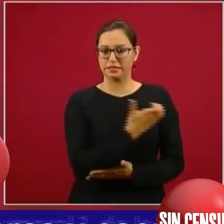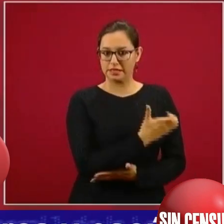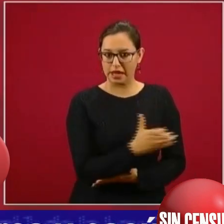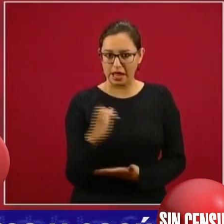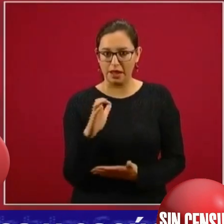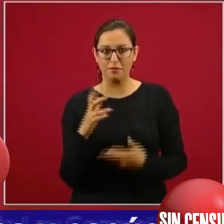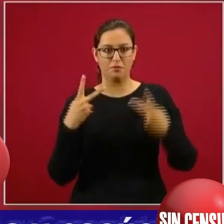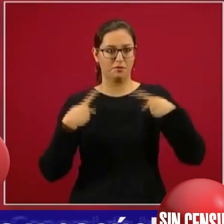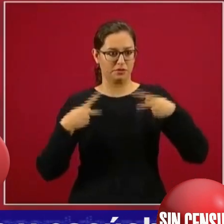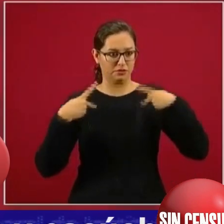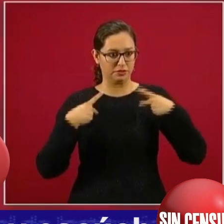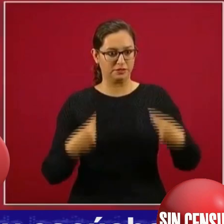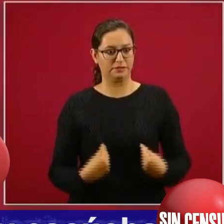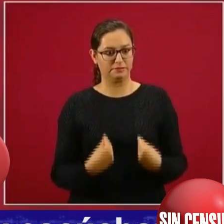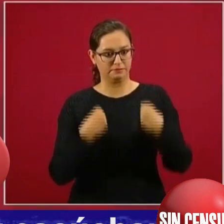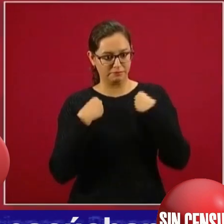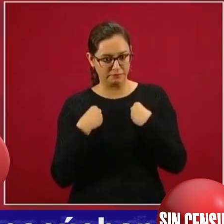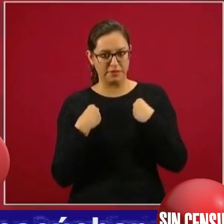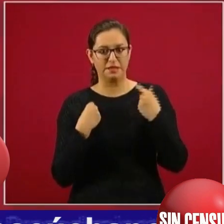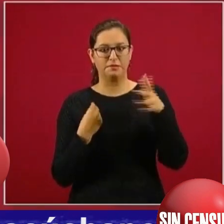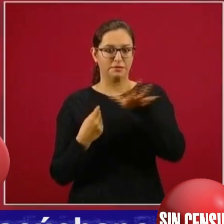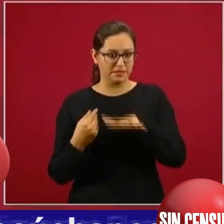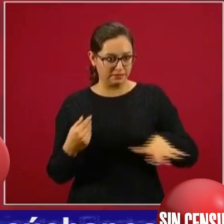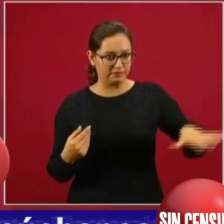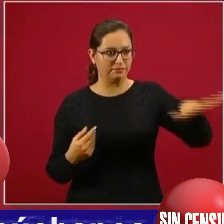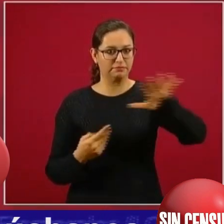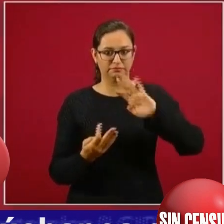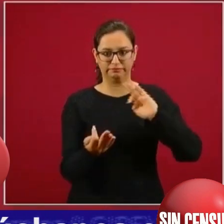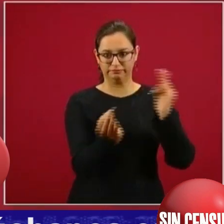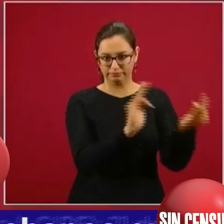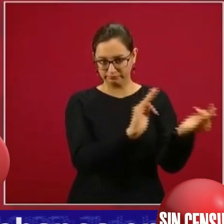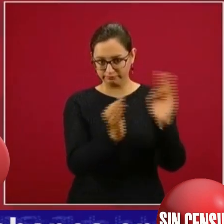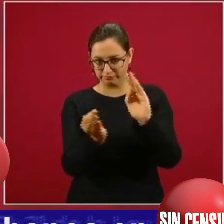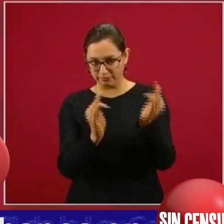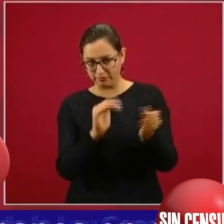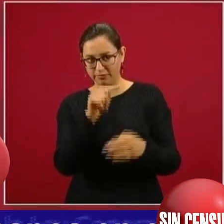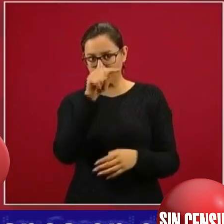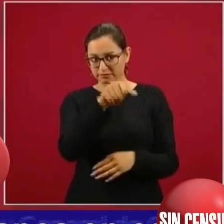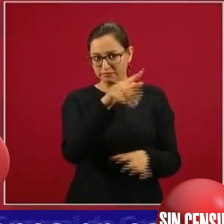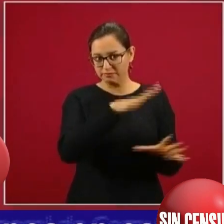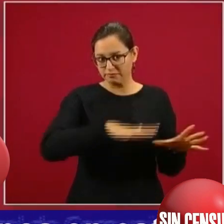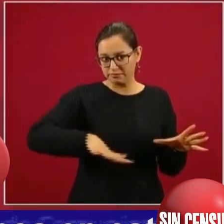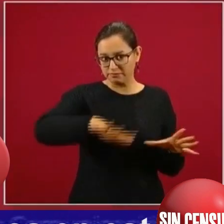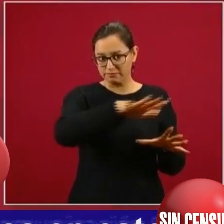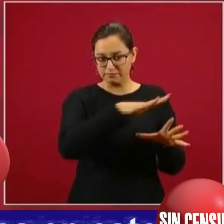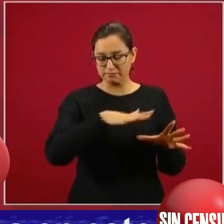de los habitantes, de las comunidades de esa región.